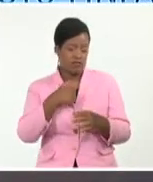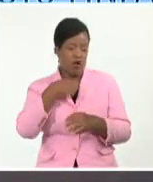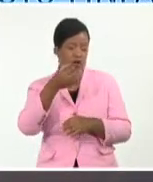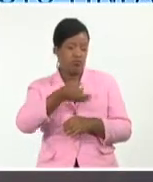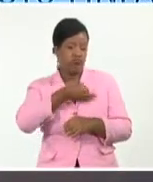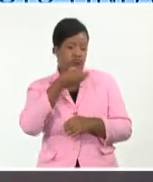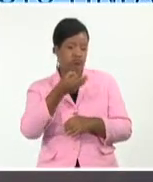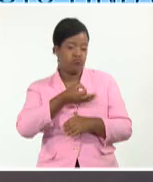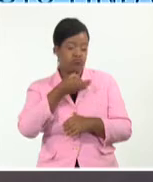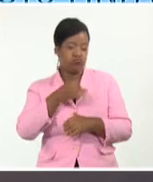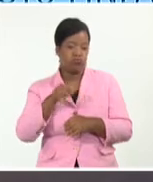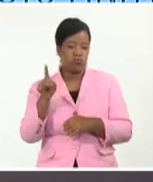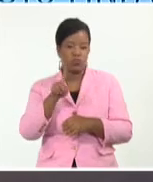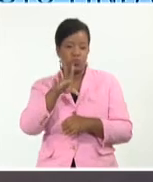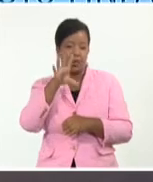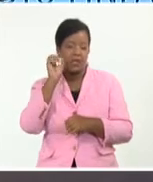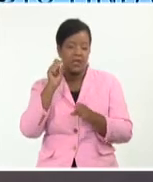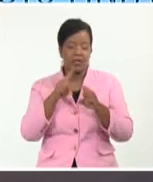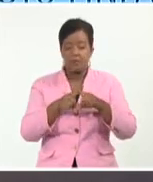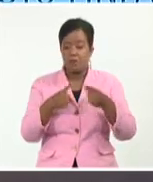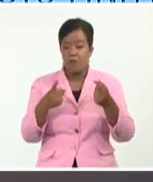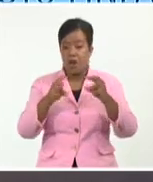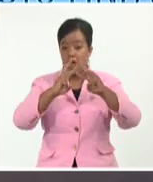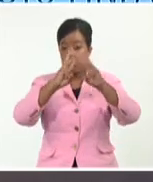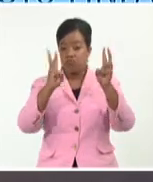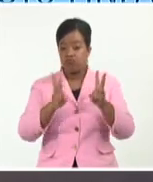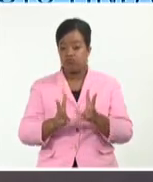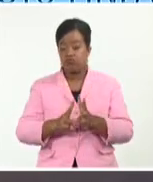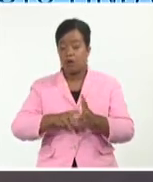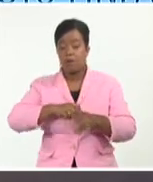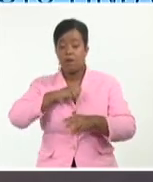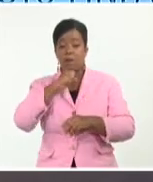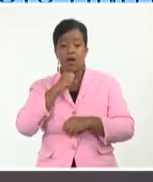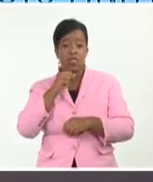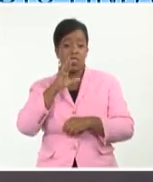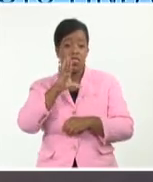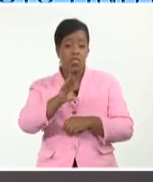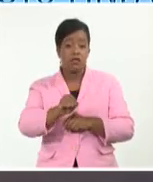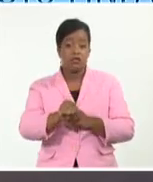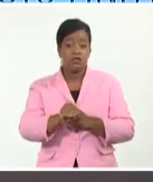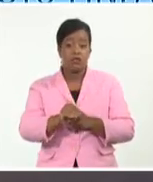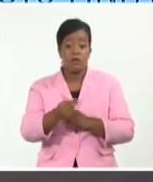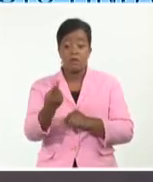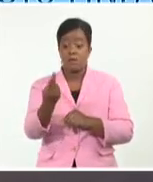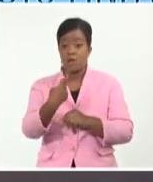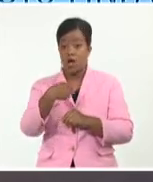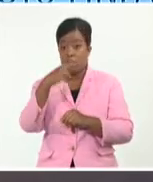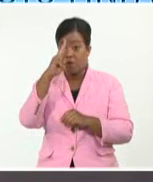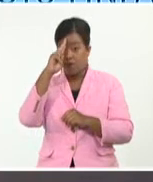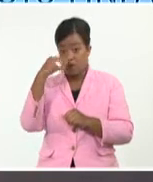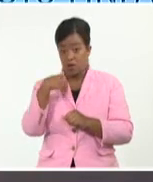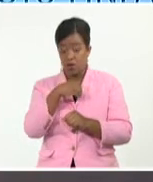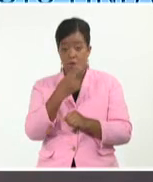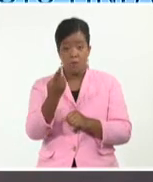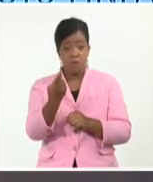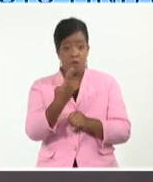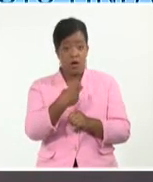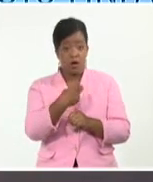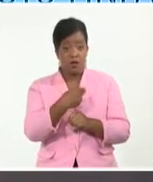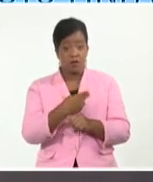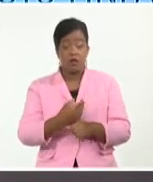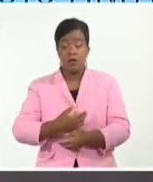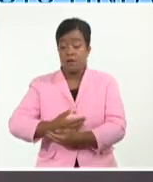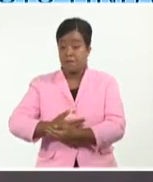entiende por qué en las redes sociales hay madres que han asegurado haber recibido la indicación facultativa de abandonar la lactancia